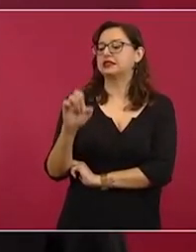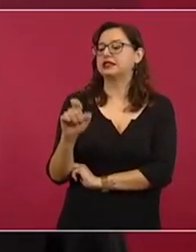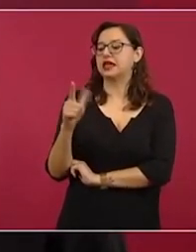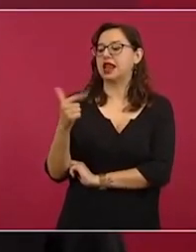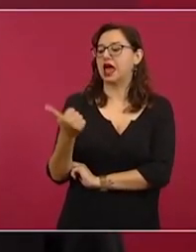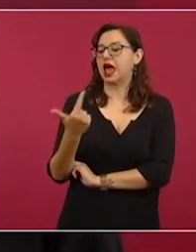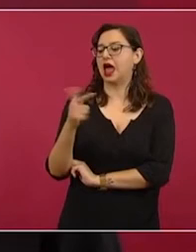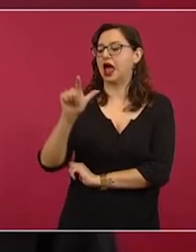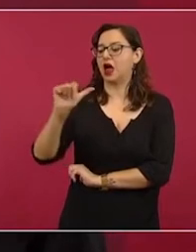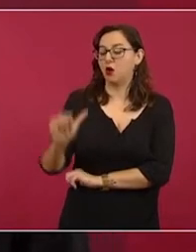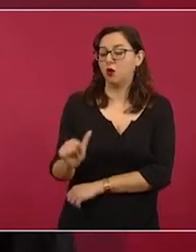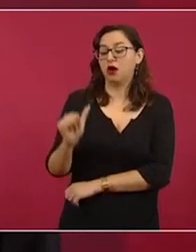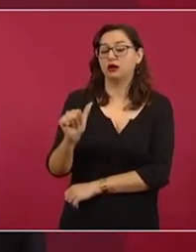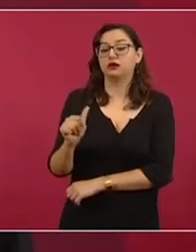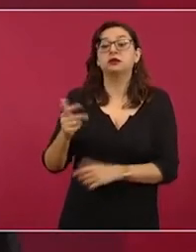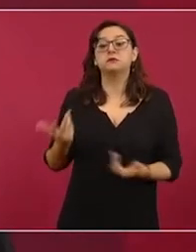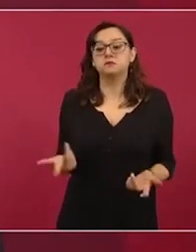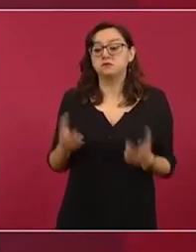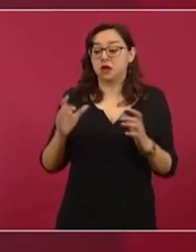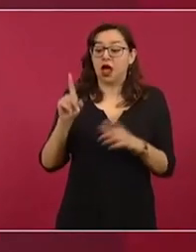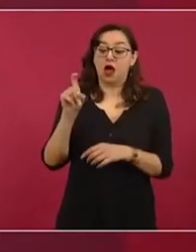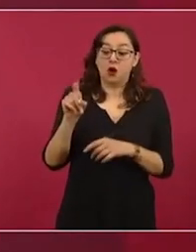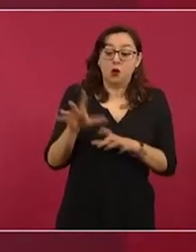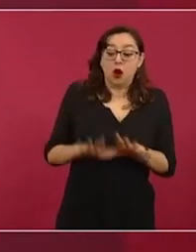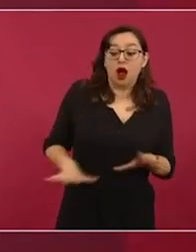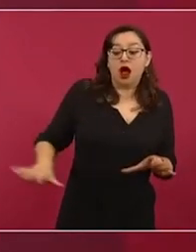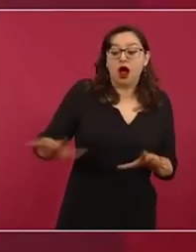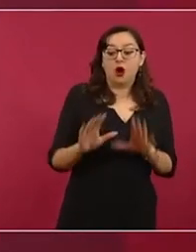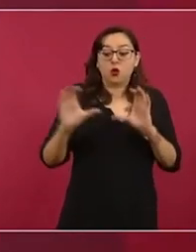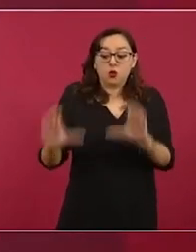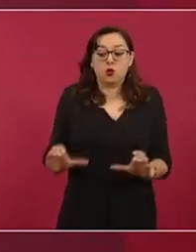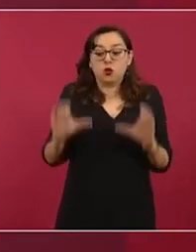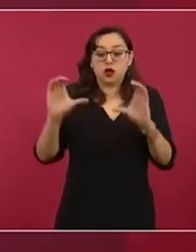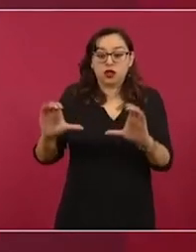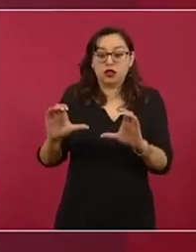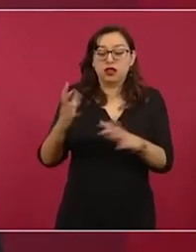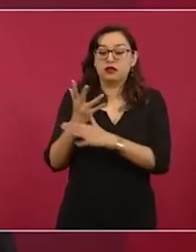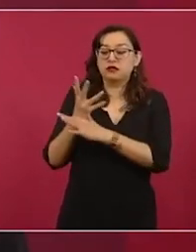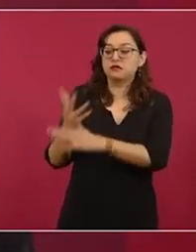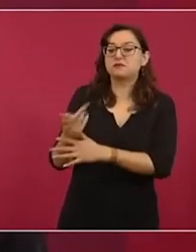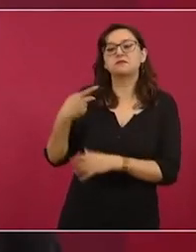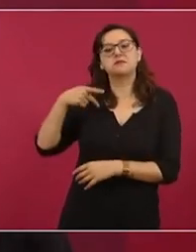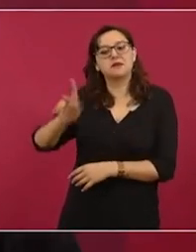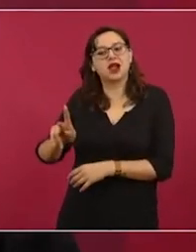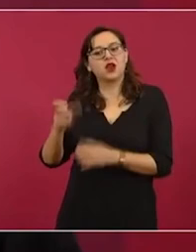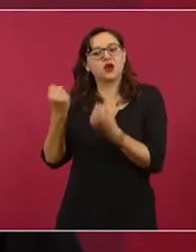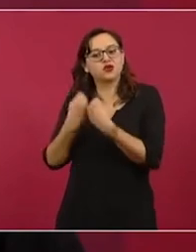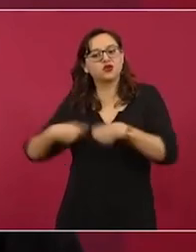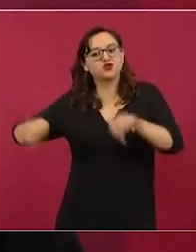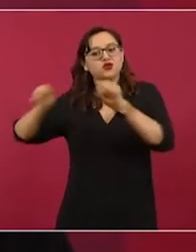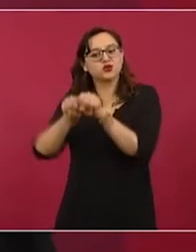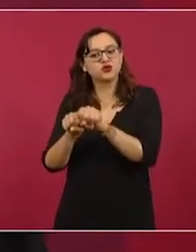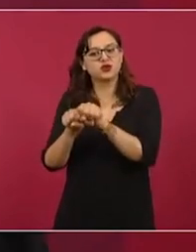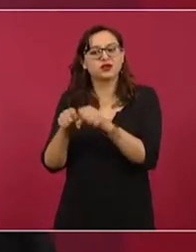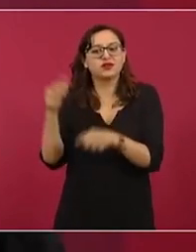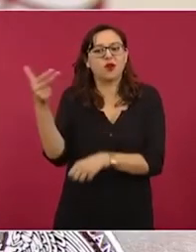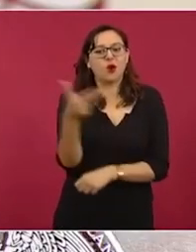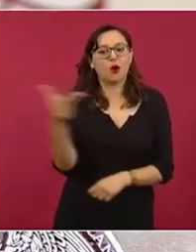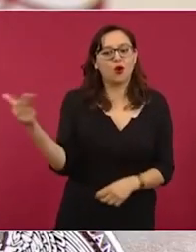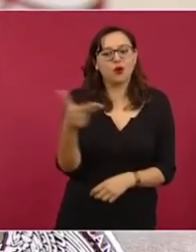Yucatán. Sus aliados principales son Río Secreto y All Tour